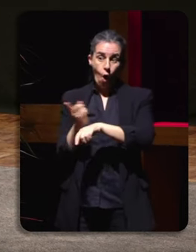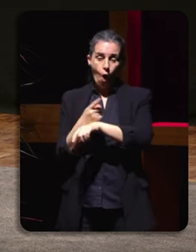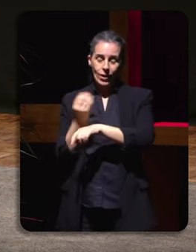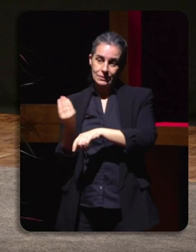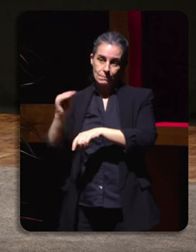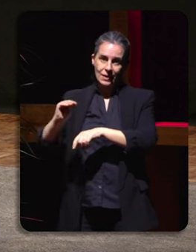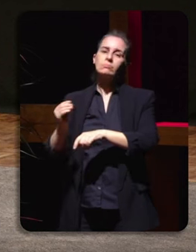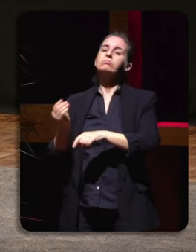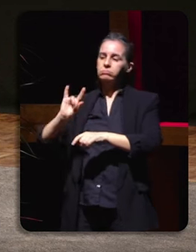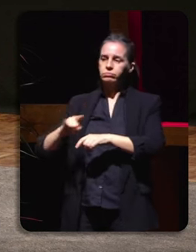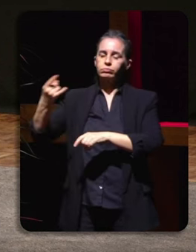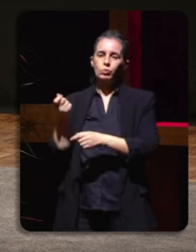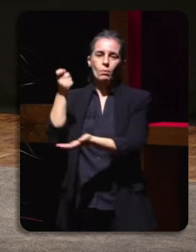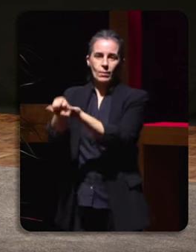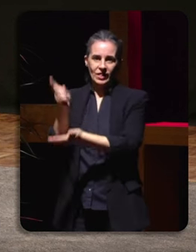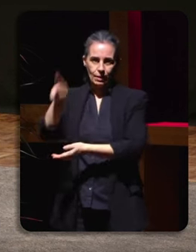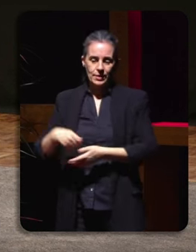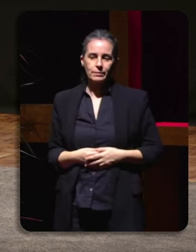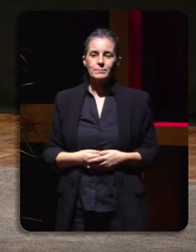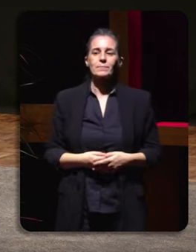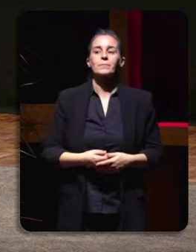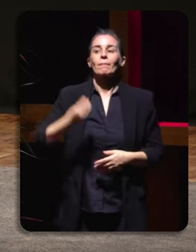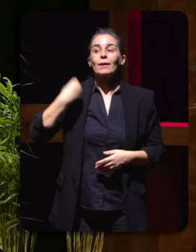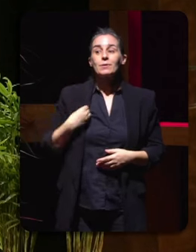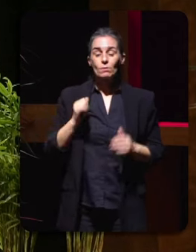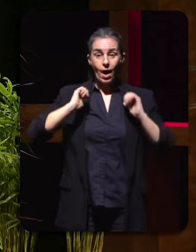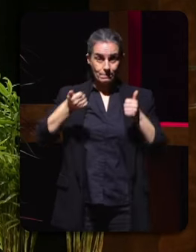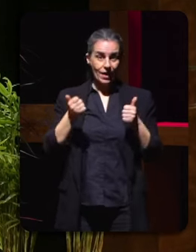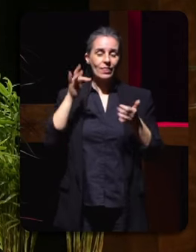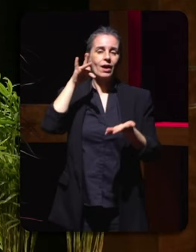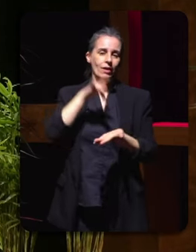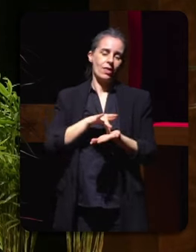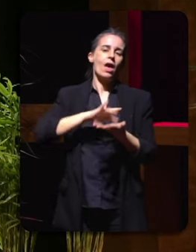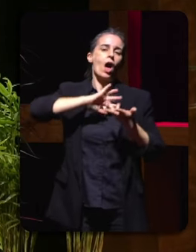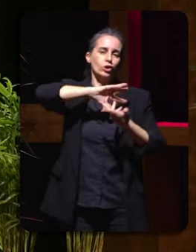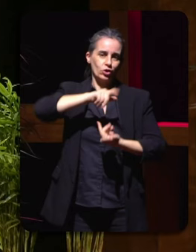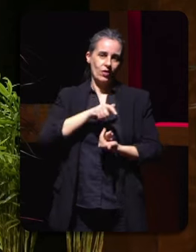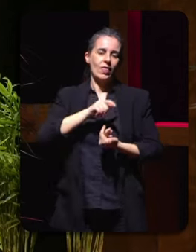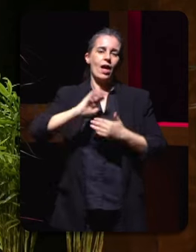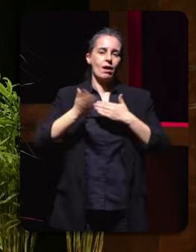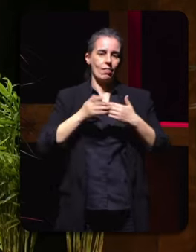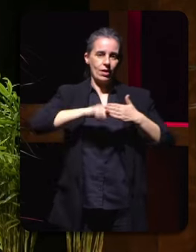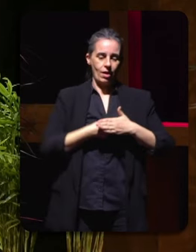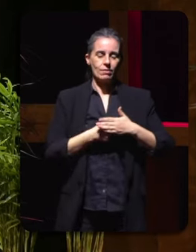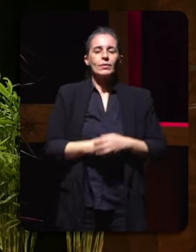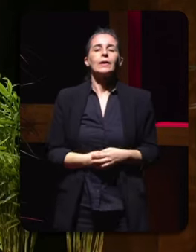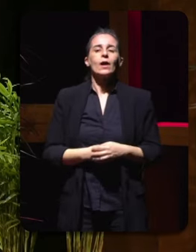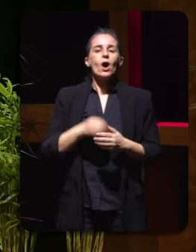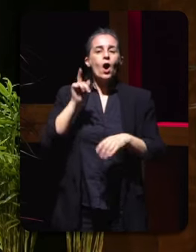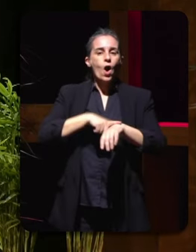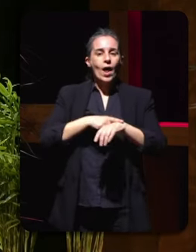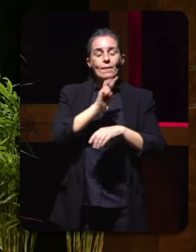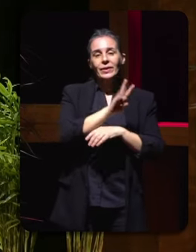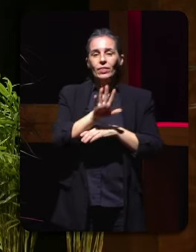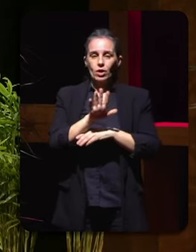estrutural da atención primária. Así empezou a ser ese día o informativo de peche da xornada o hora 25 en Galicia